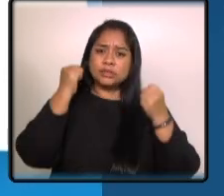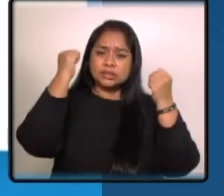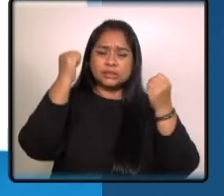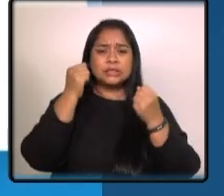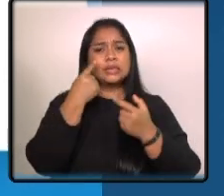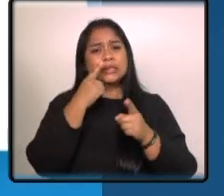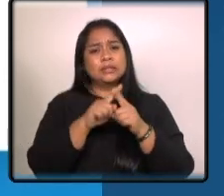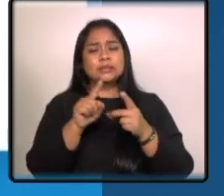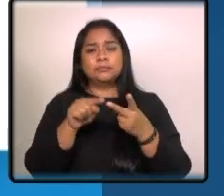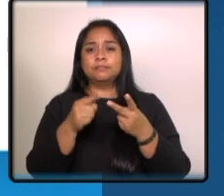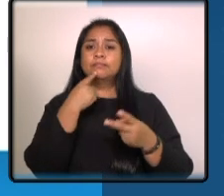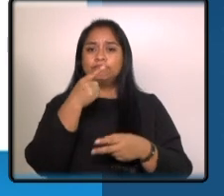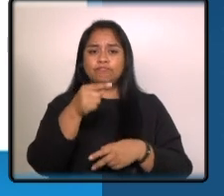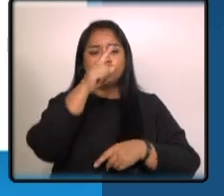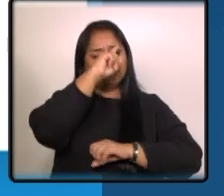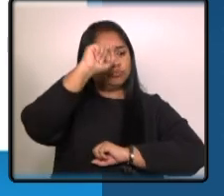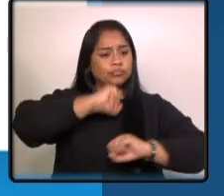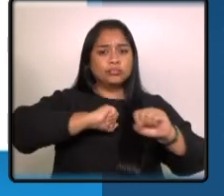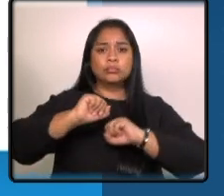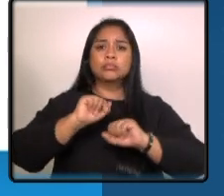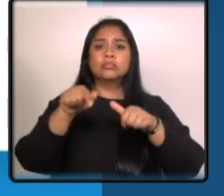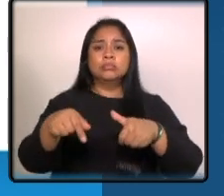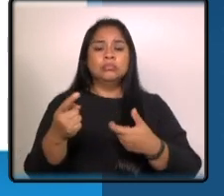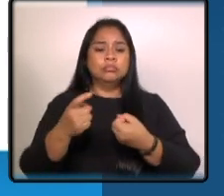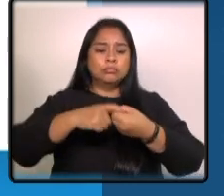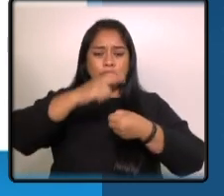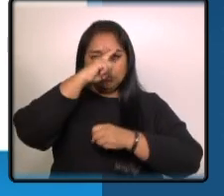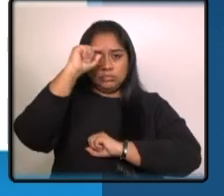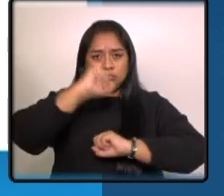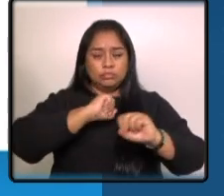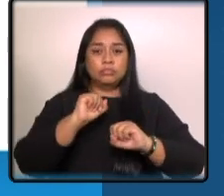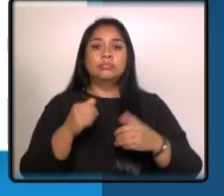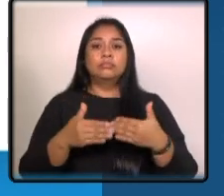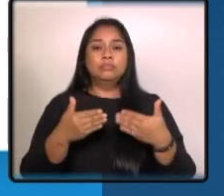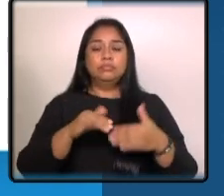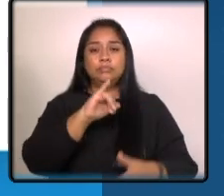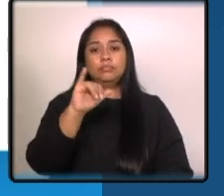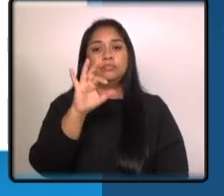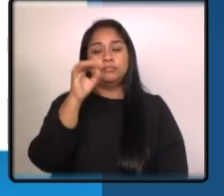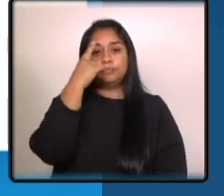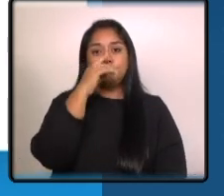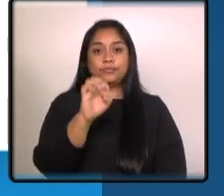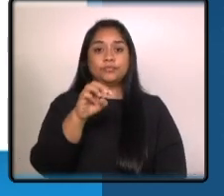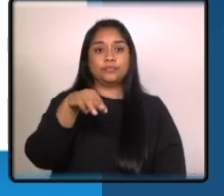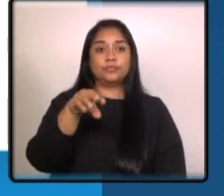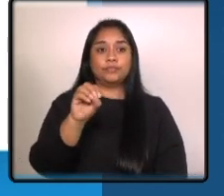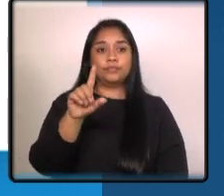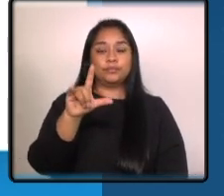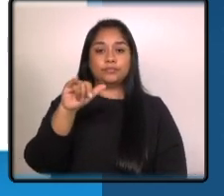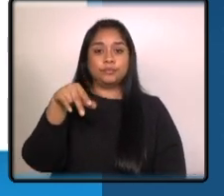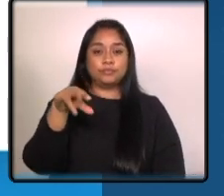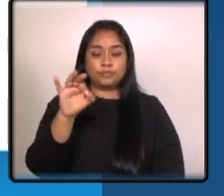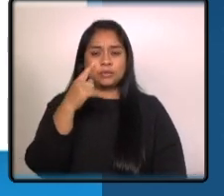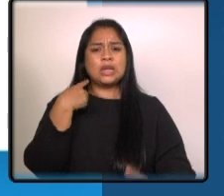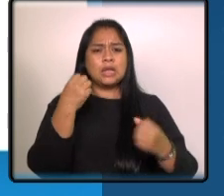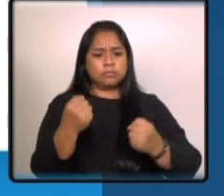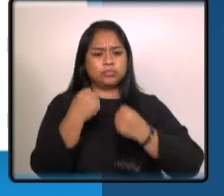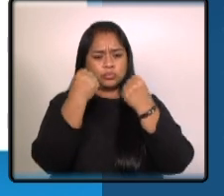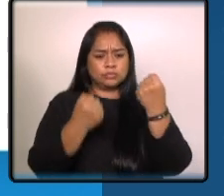gestión que desempeñará el ahora presidente panameño José Raúl Mulino en pro del fortalecimiento de la región